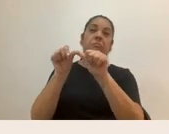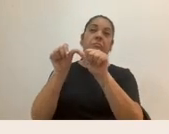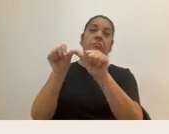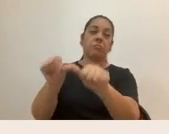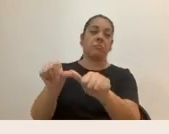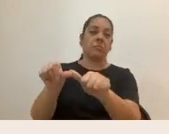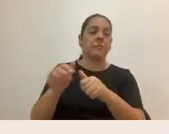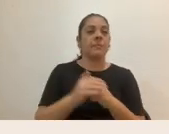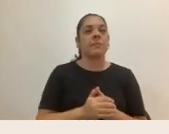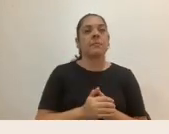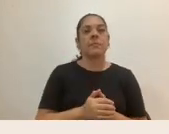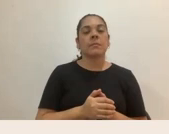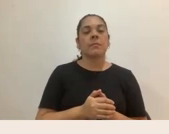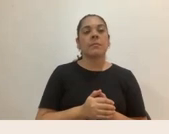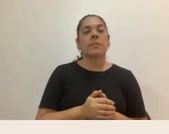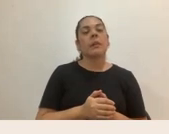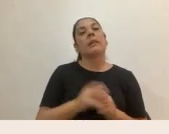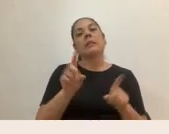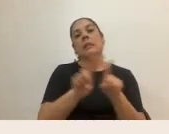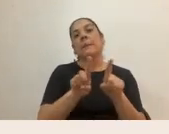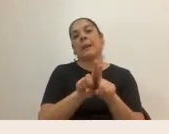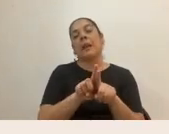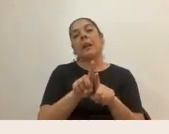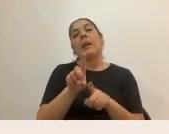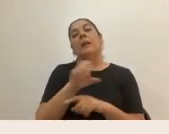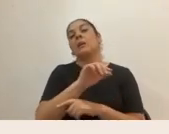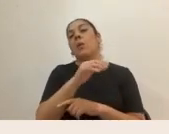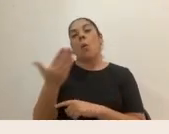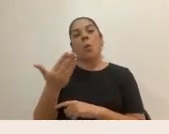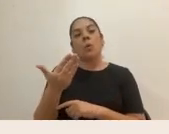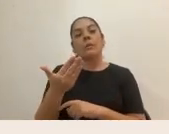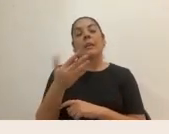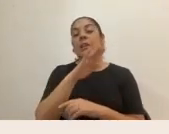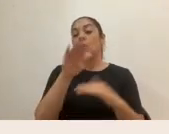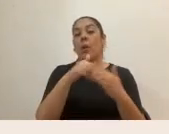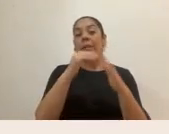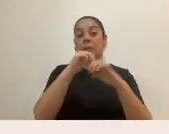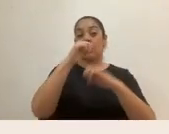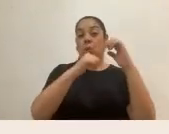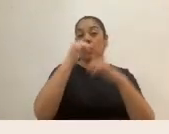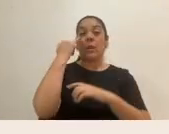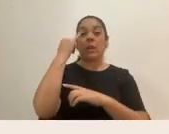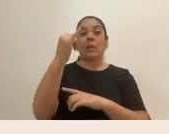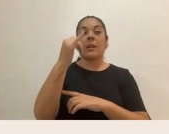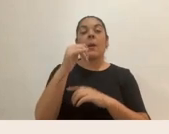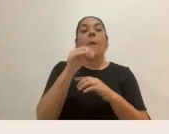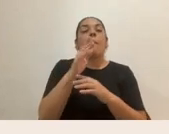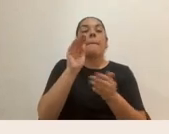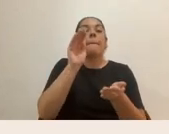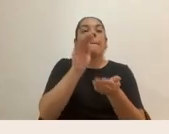Y por otro lado, tenemos también de la mano, como dentro de toda esta estructura ideológica, lo que son los micromachismos.